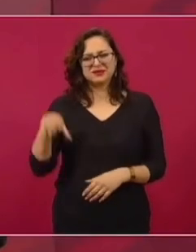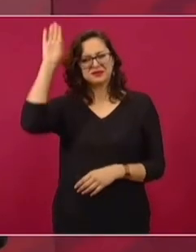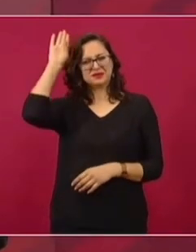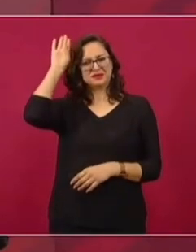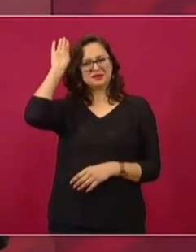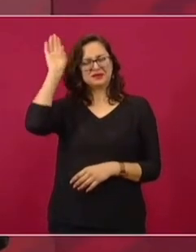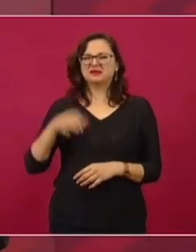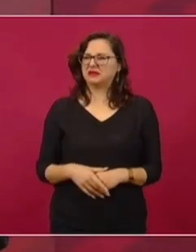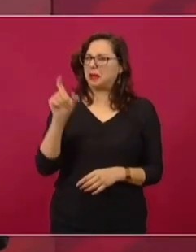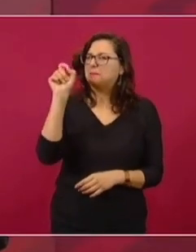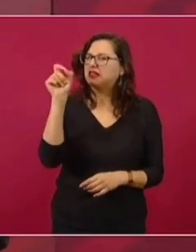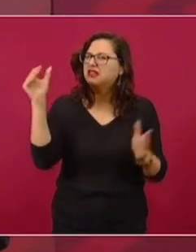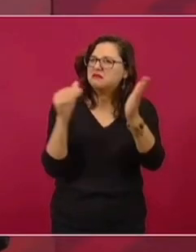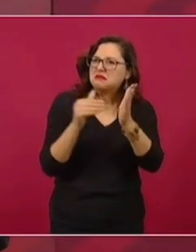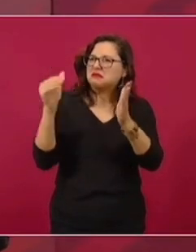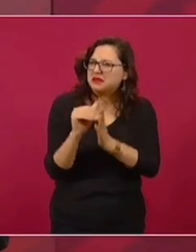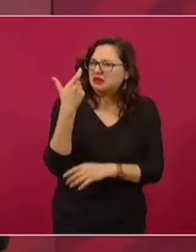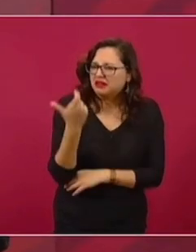mil millones de pesos.